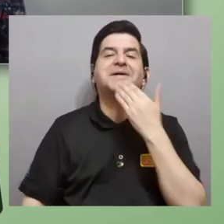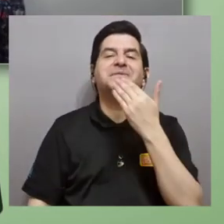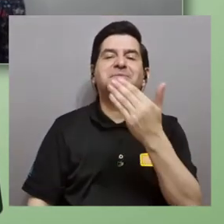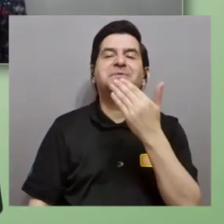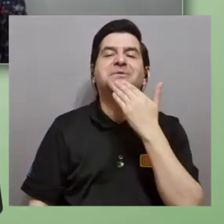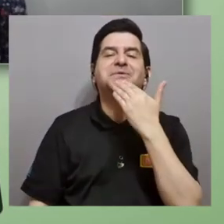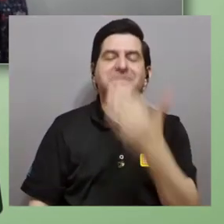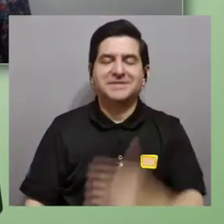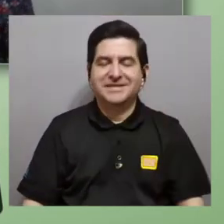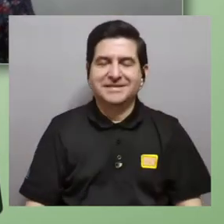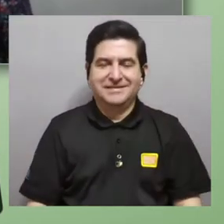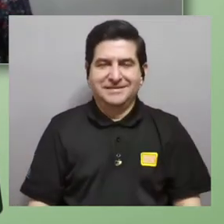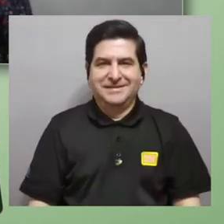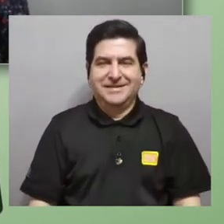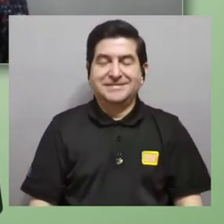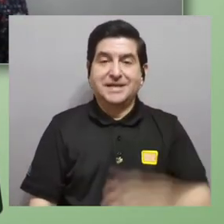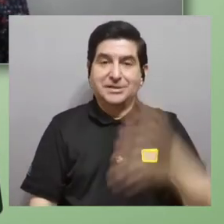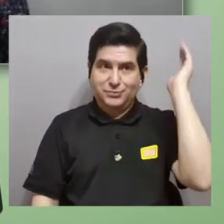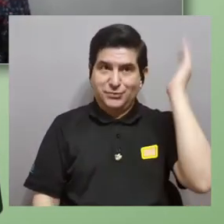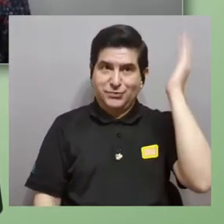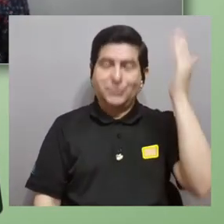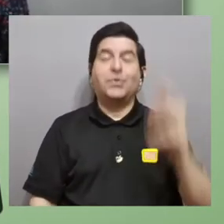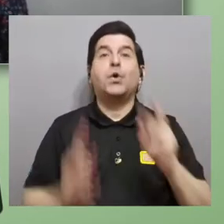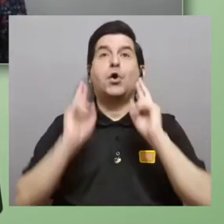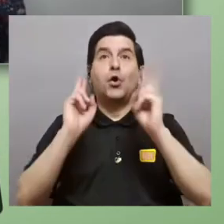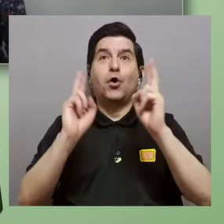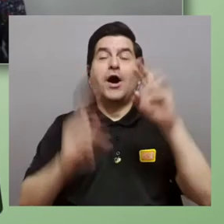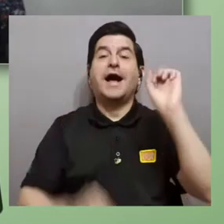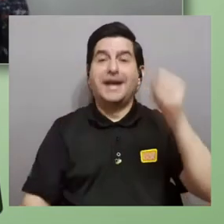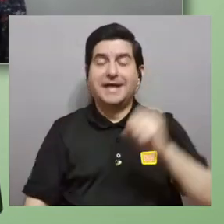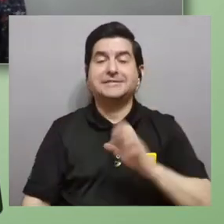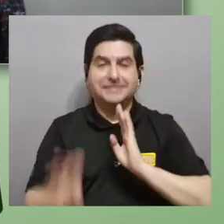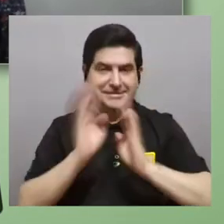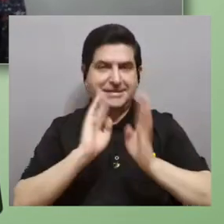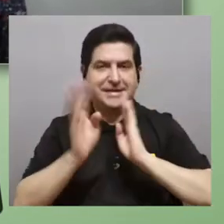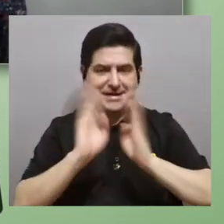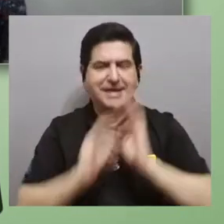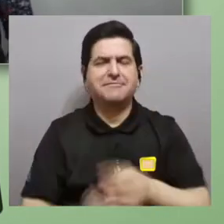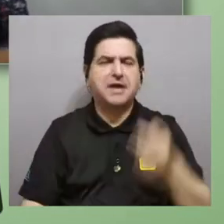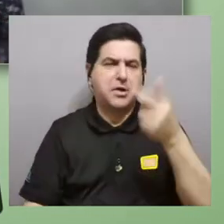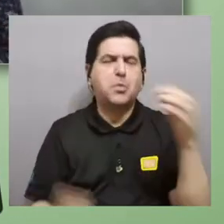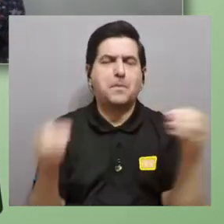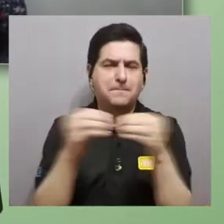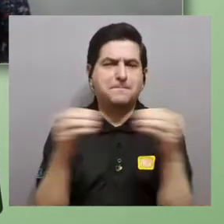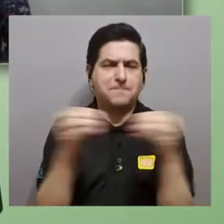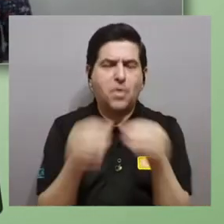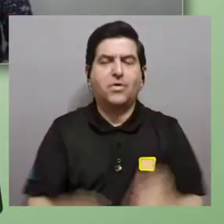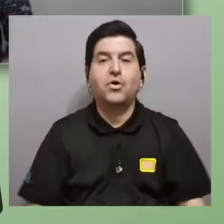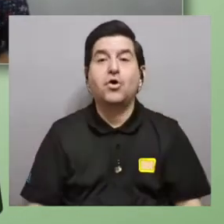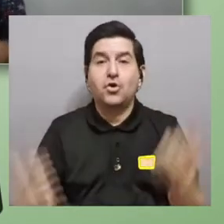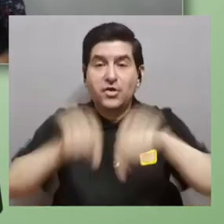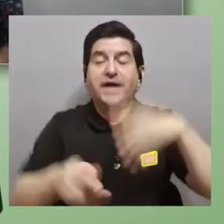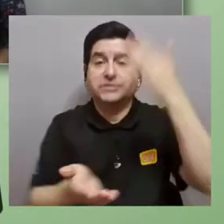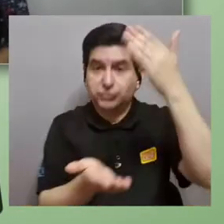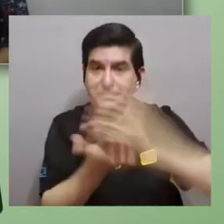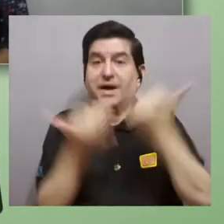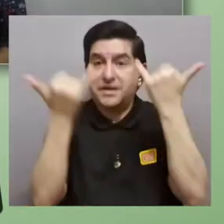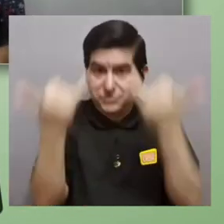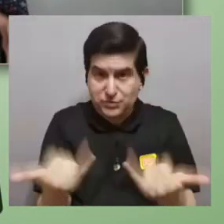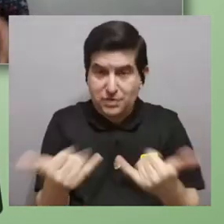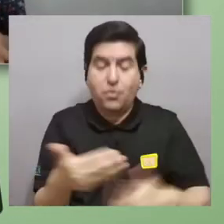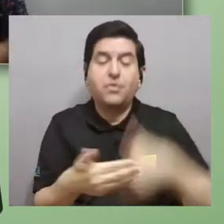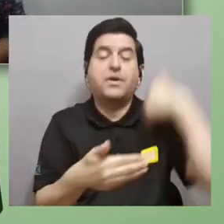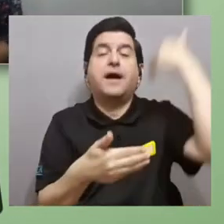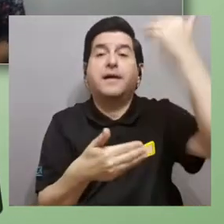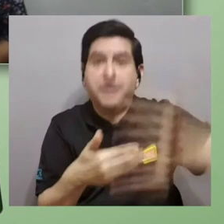muchísimas gracias por esta exposición ojalá que sí que podamos conversar un poquito más de hecho vamos a hacer una pausa